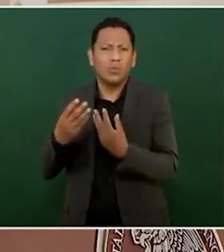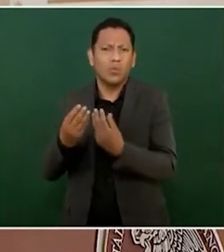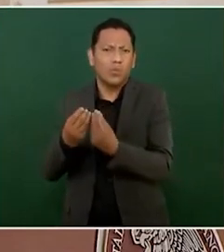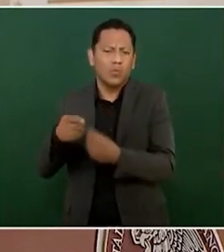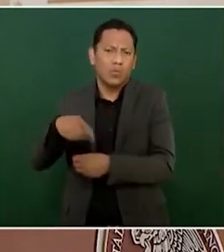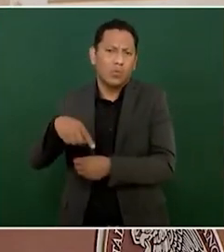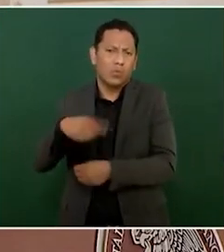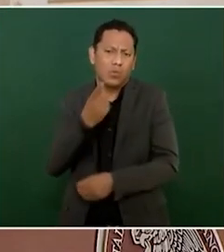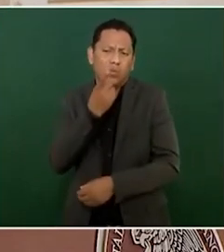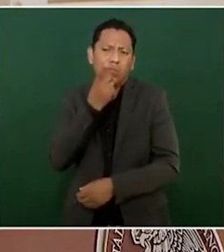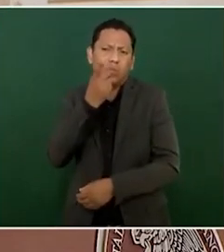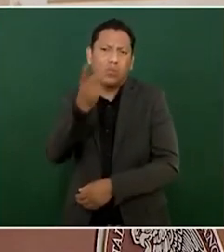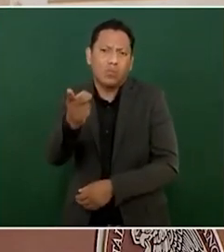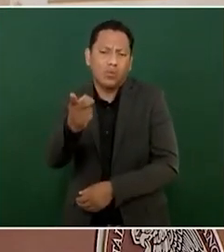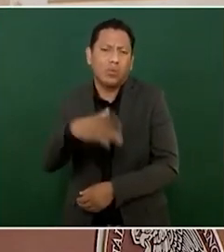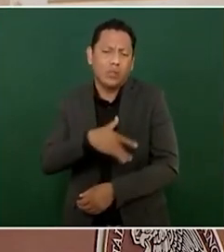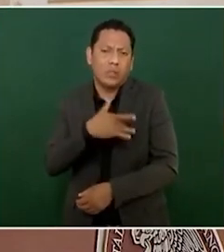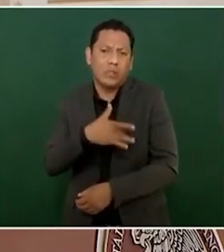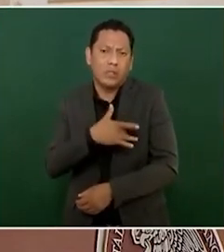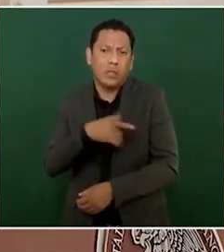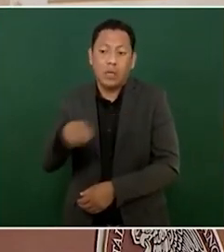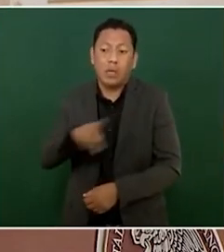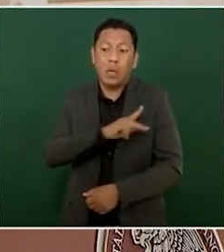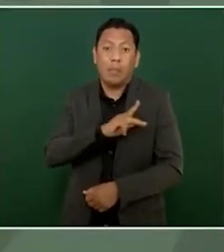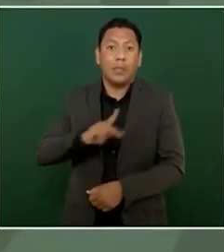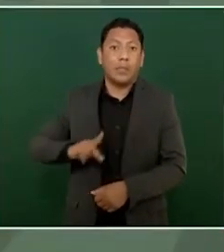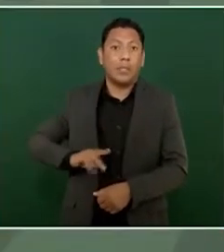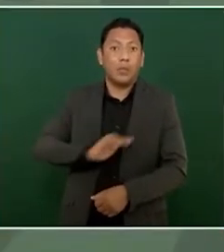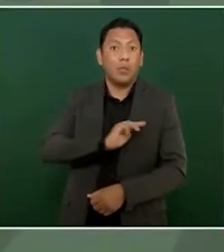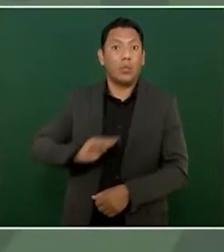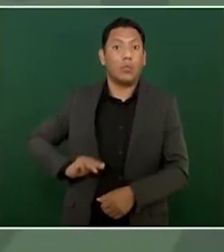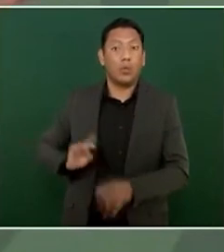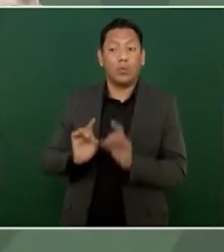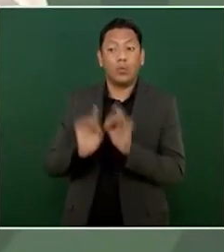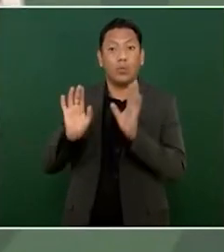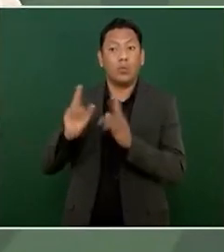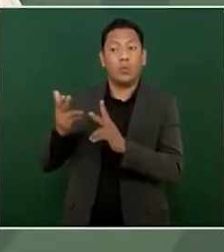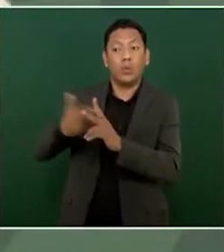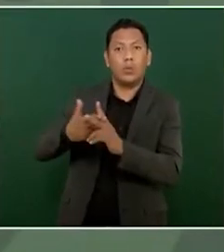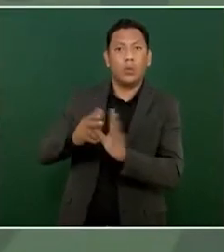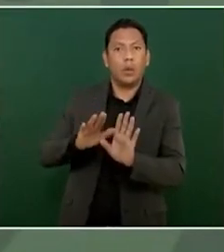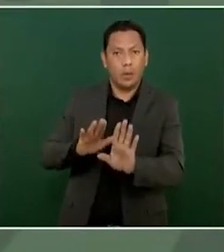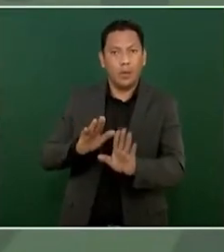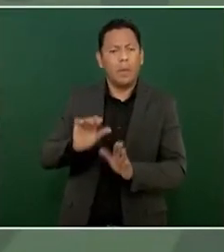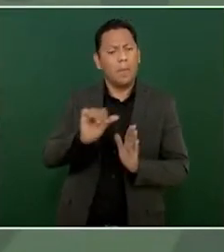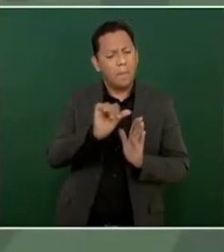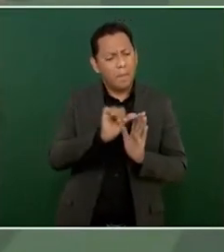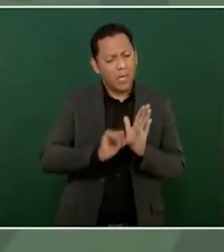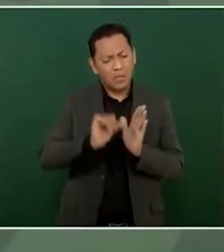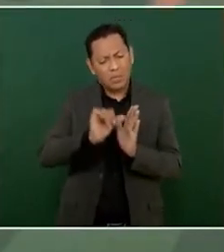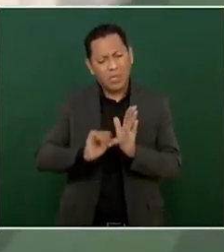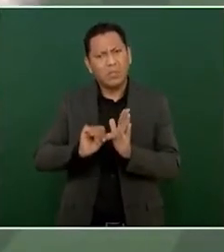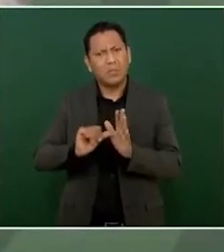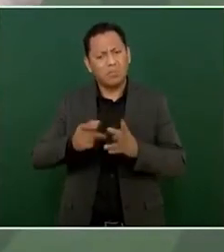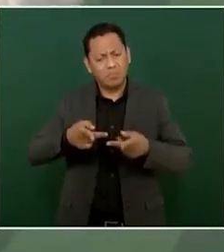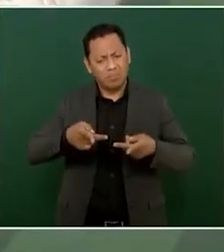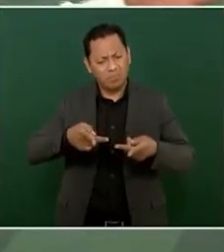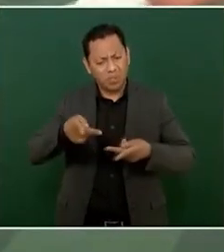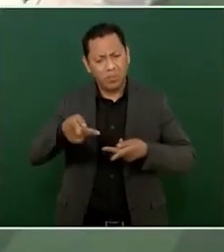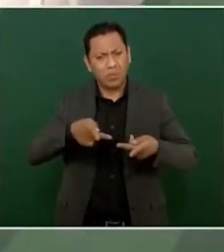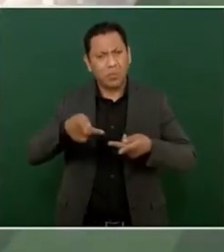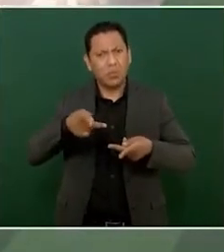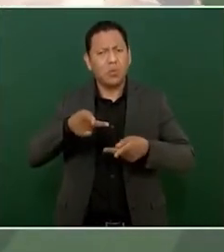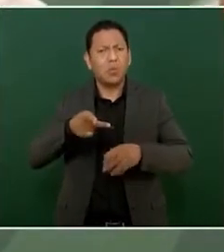al presidente municipal, llevamos ya meses trabajando, porque estaba